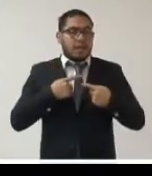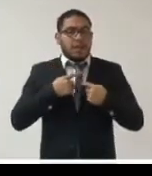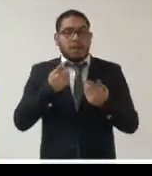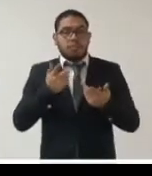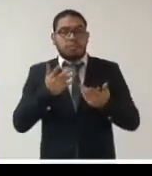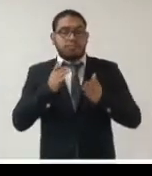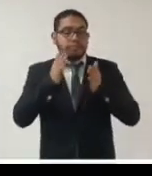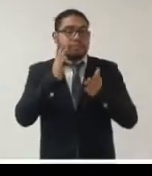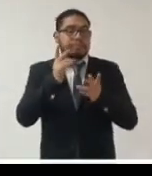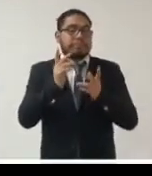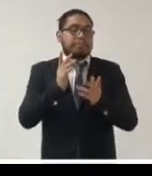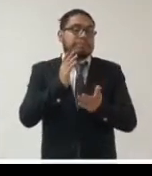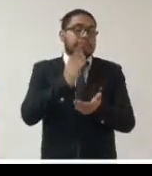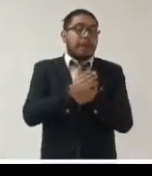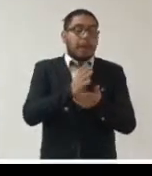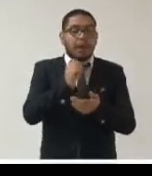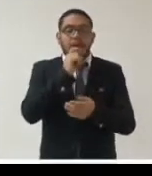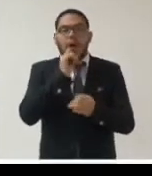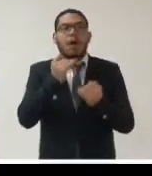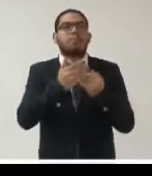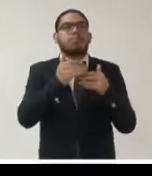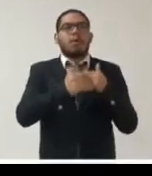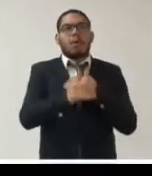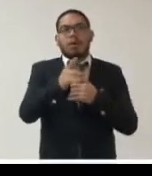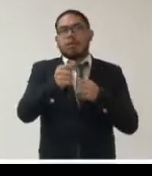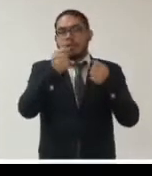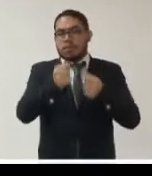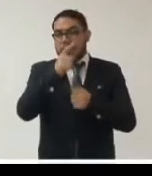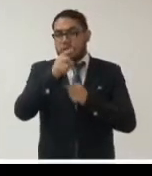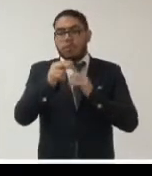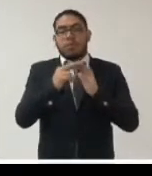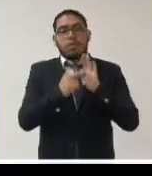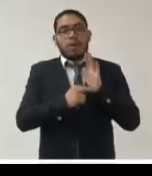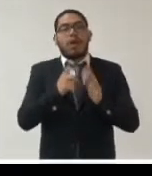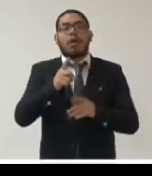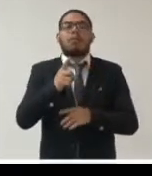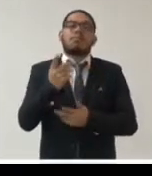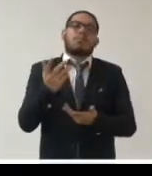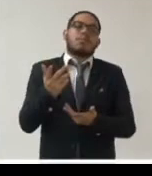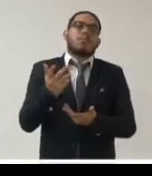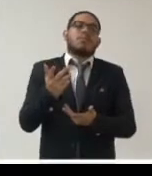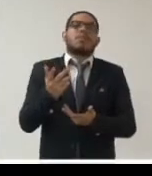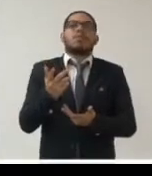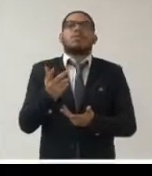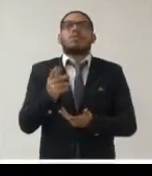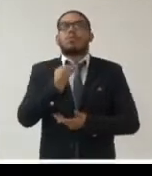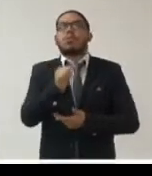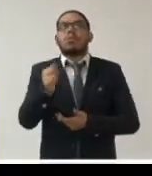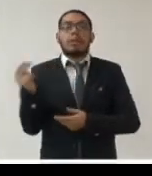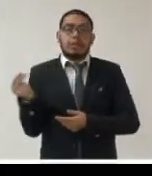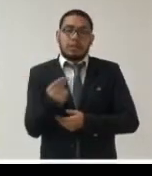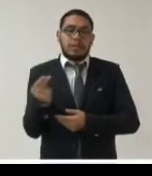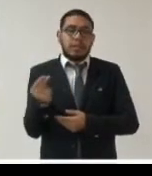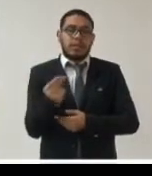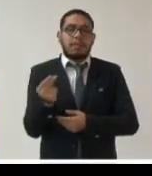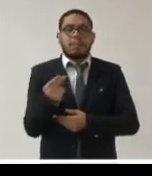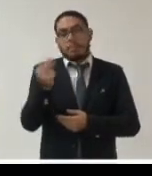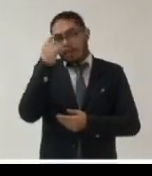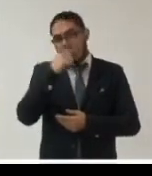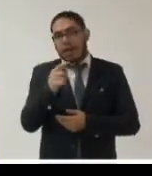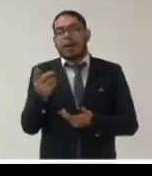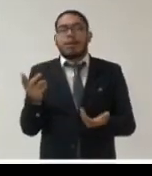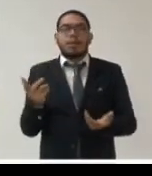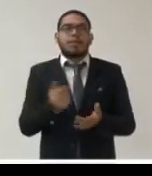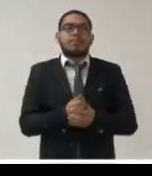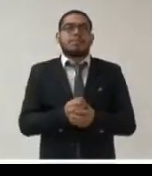se aseguró a través de estas normas que se estableciera este criterio de la estricta necesidad para la